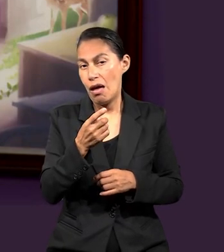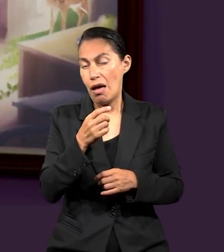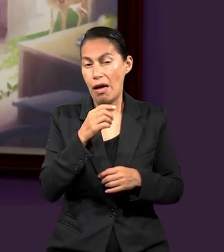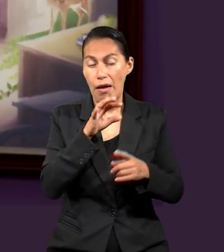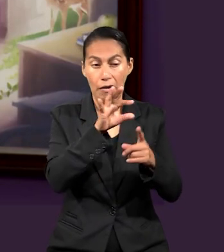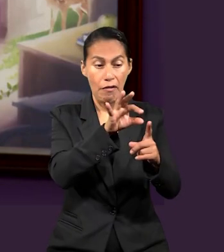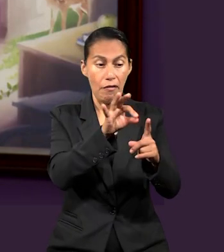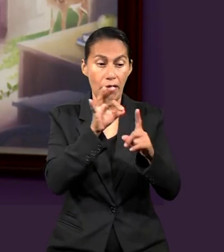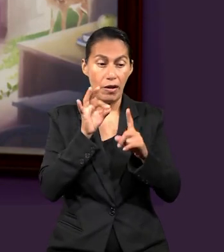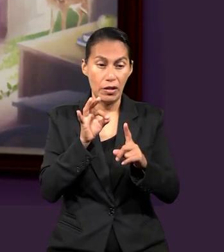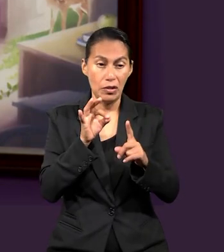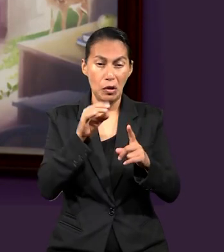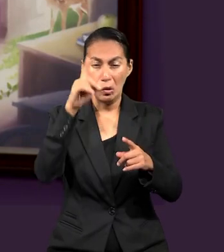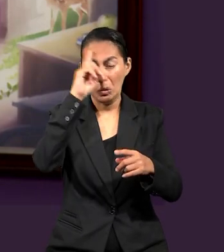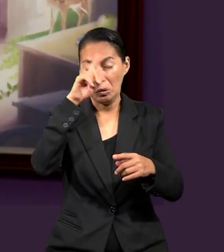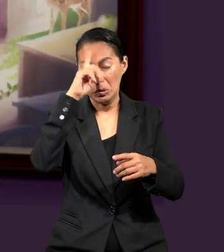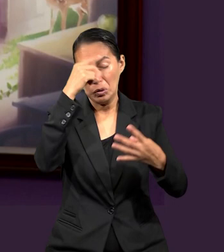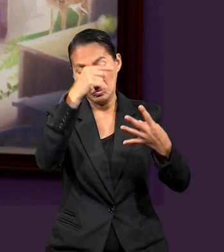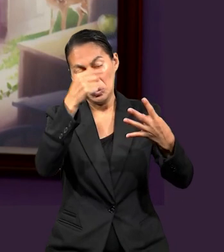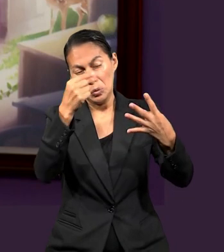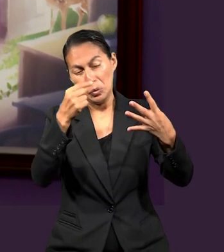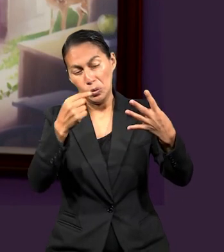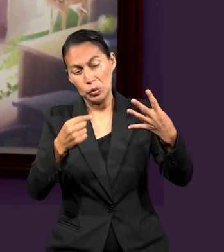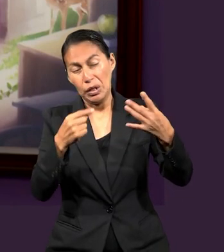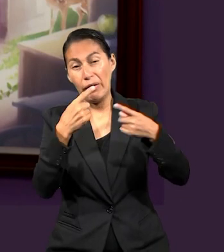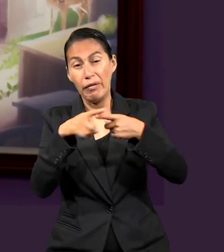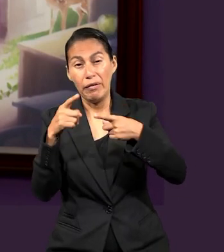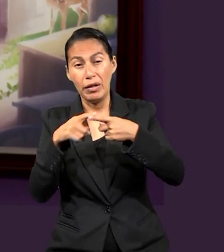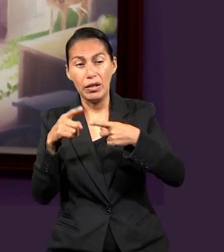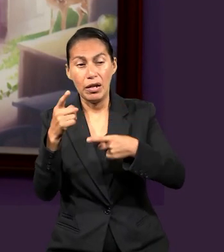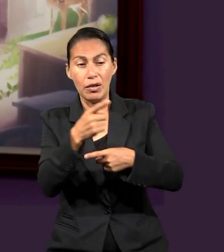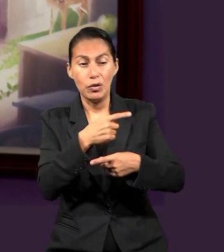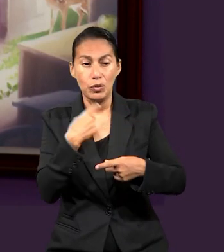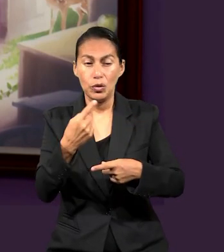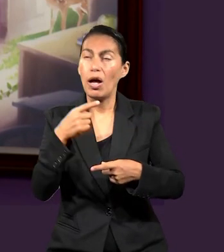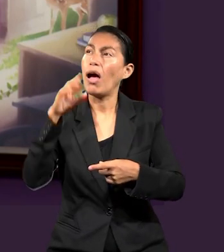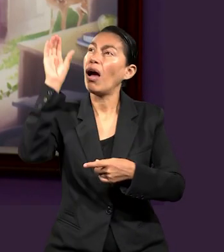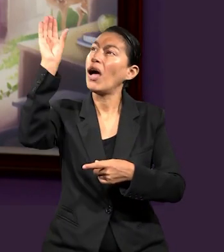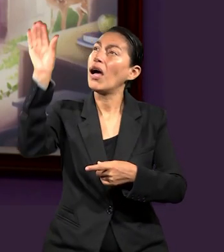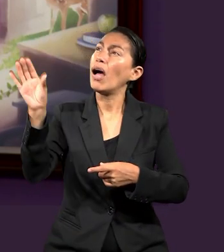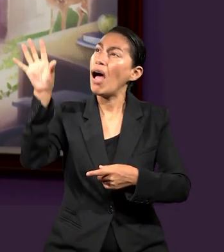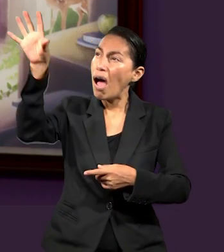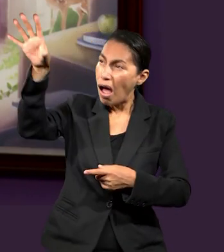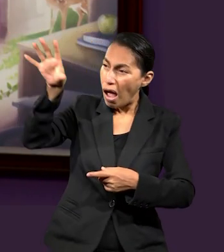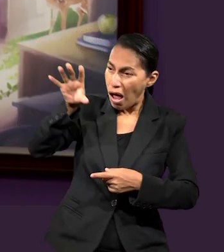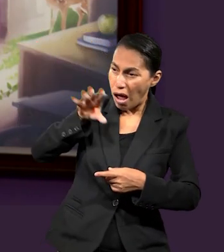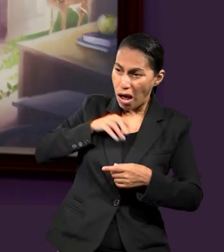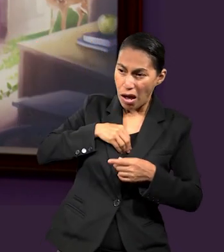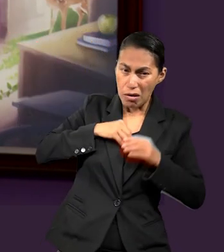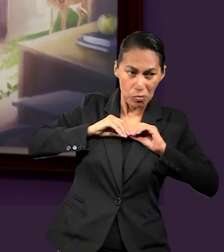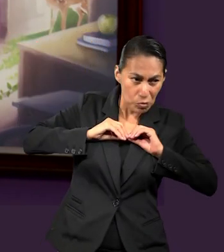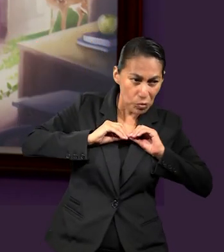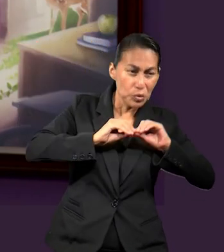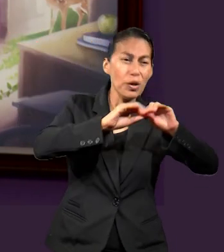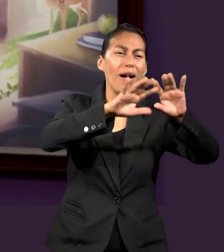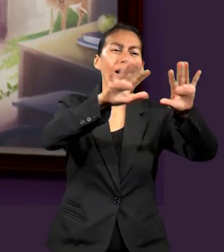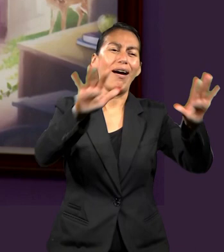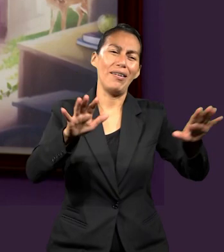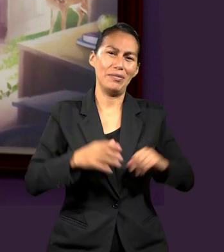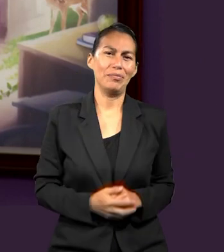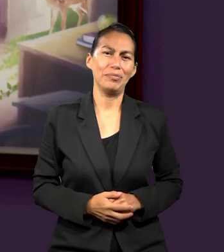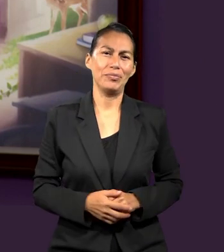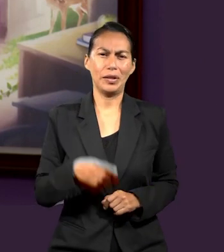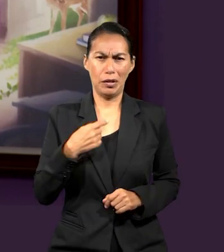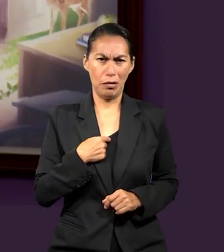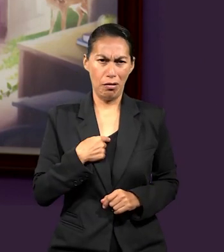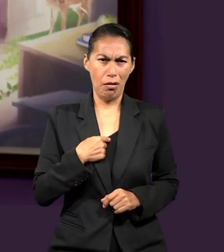es todo un checklist de lo que debemos hacer para representar ese carácter de Jesús que debemos proyectar,